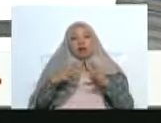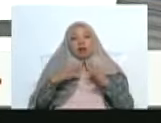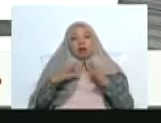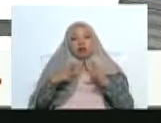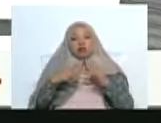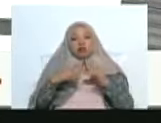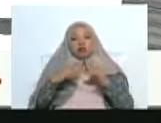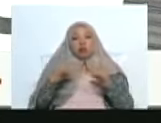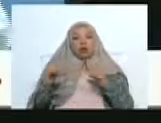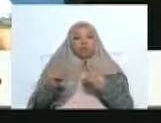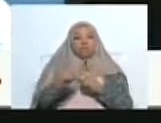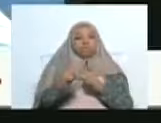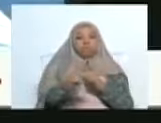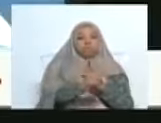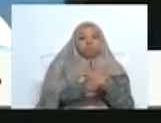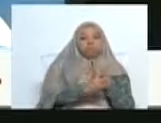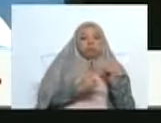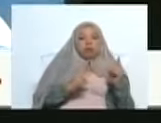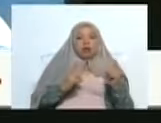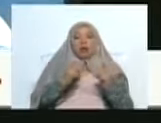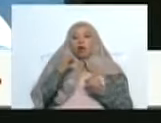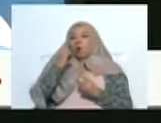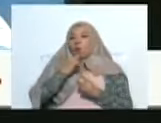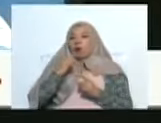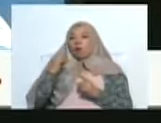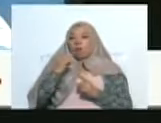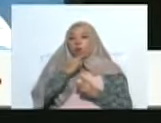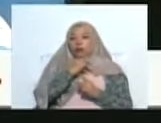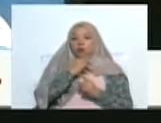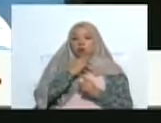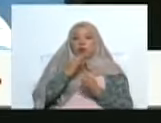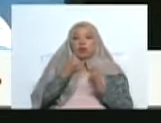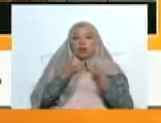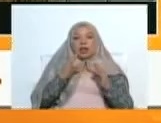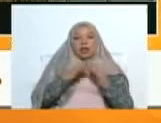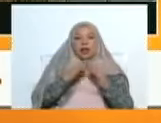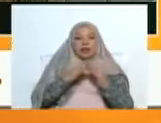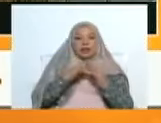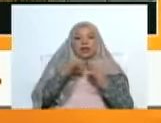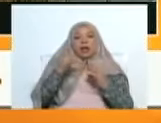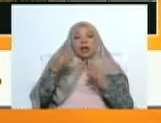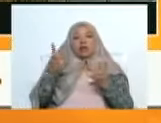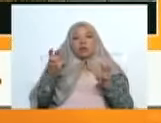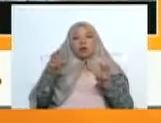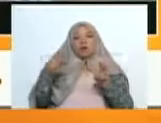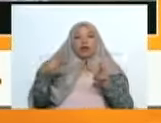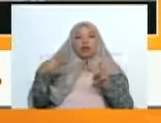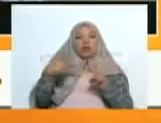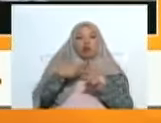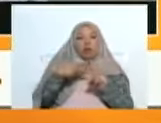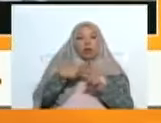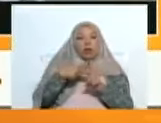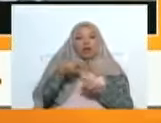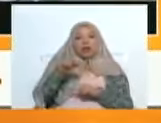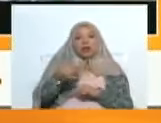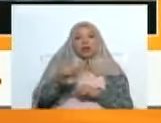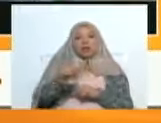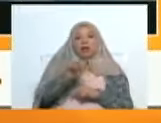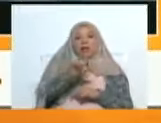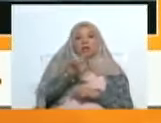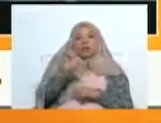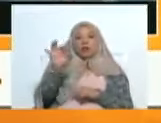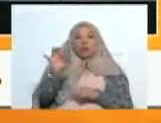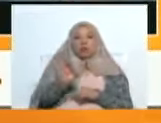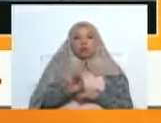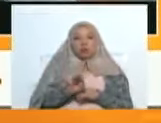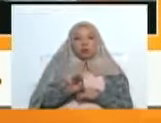movilizaciones, la ocupación hotelera en los principales destinos turísticos alcanzó un promedio de 93%. Destinos